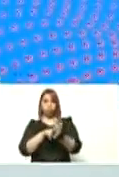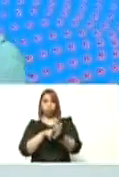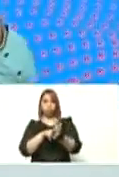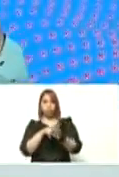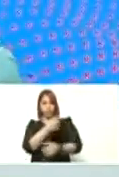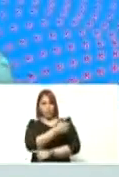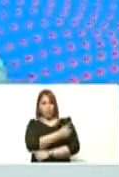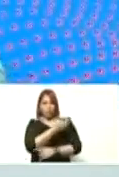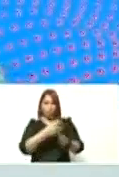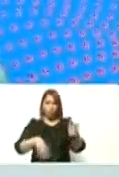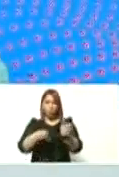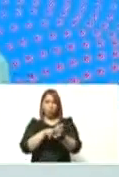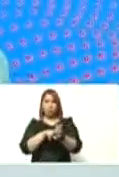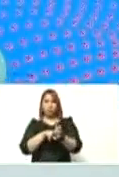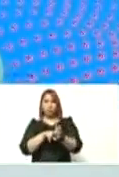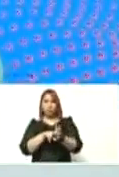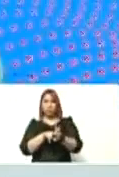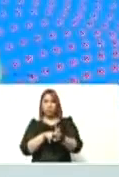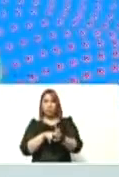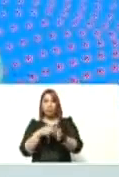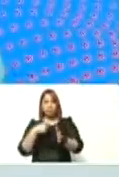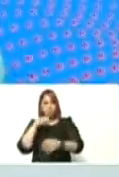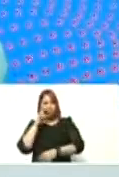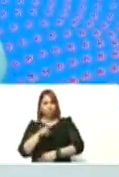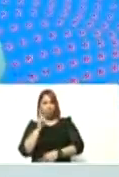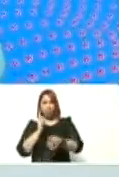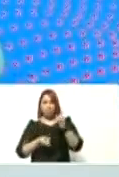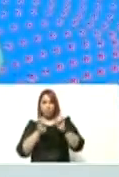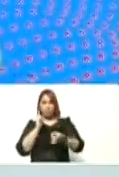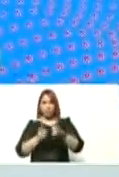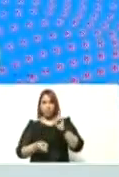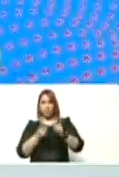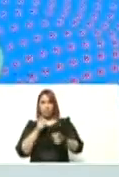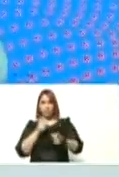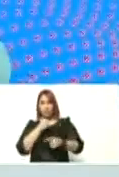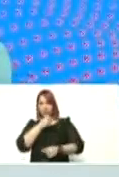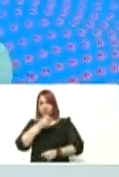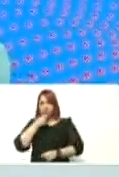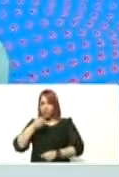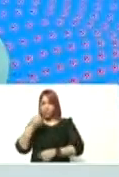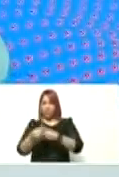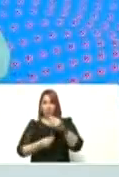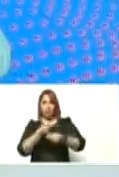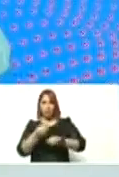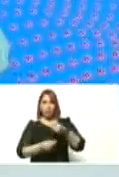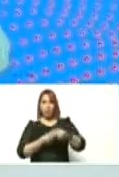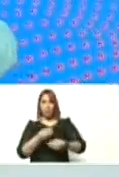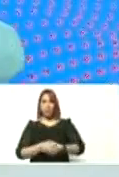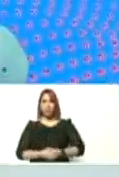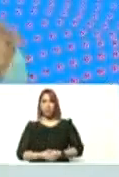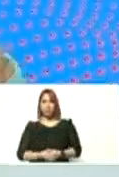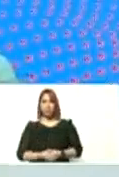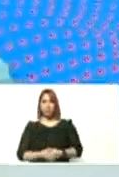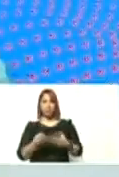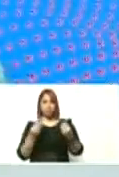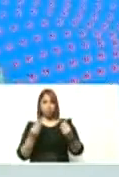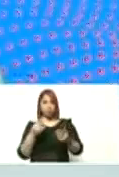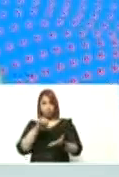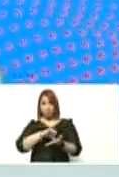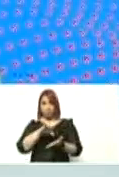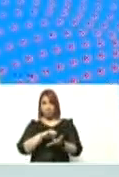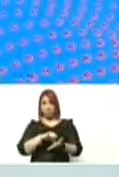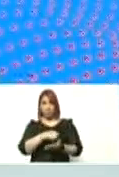dosis de refuerzo estuve viendo algunos reportajes que estaban haciendo hay muchos centros de